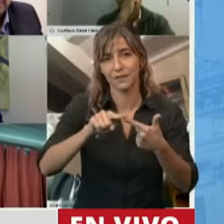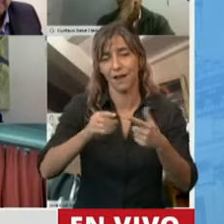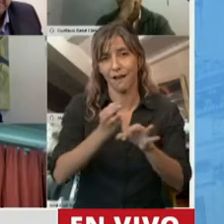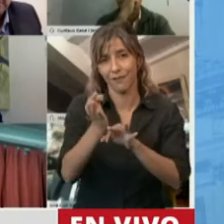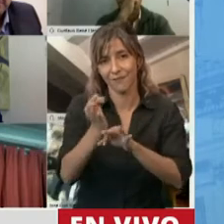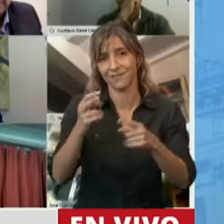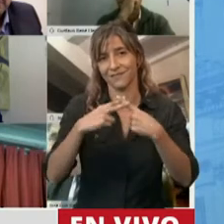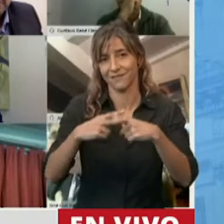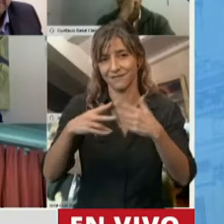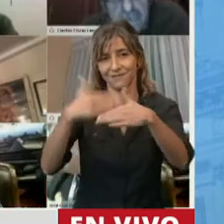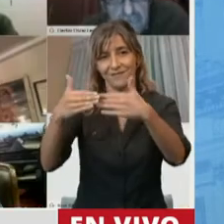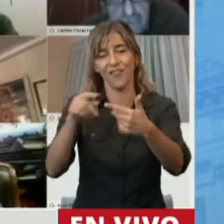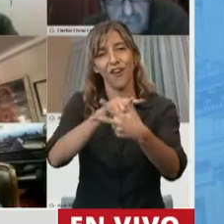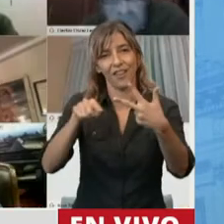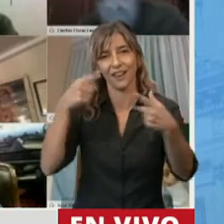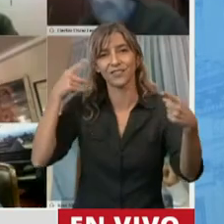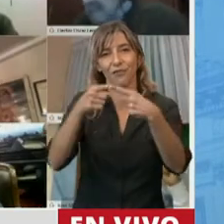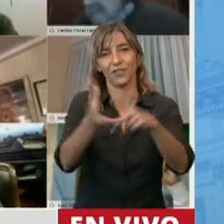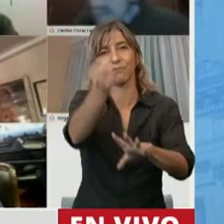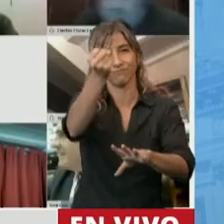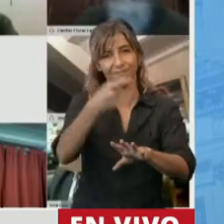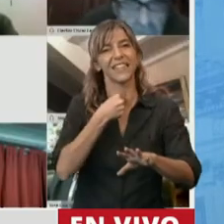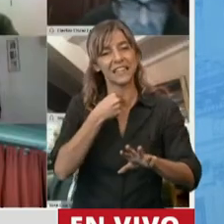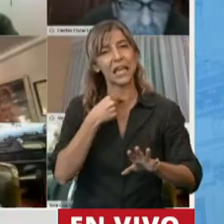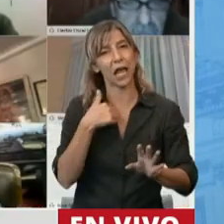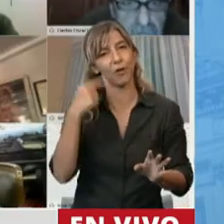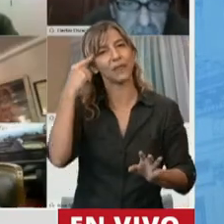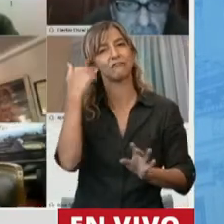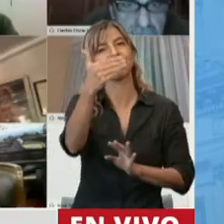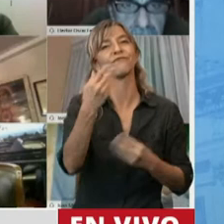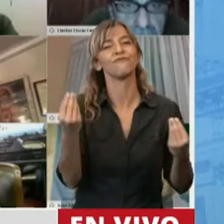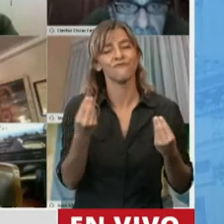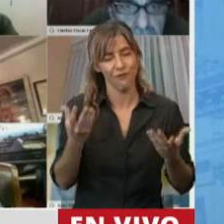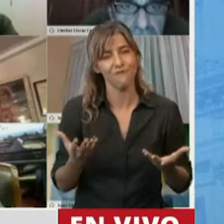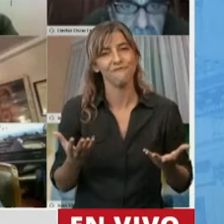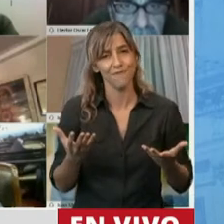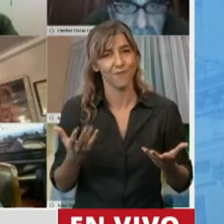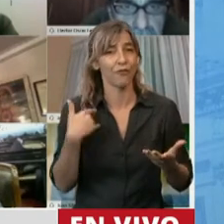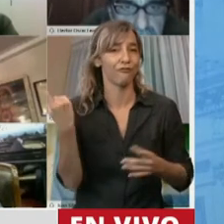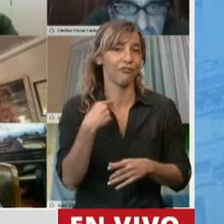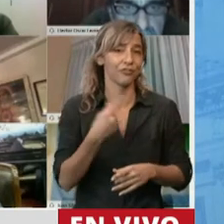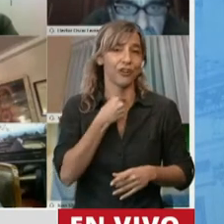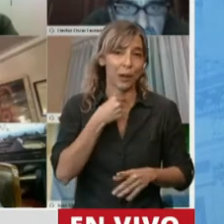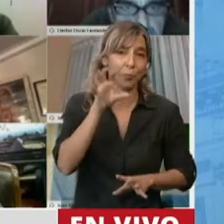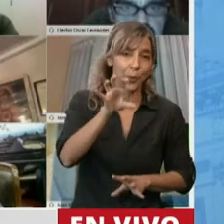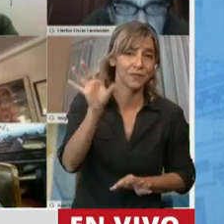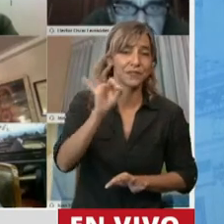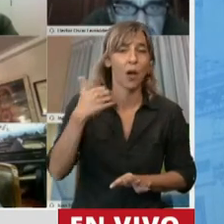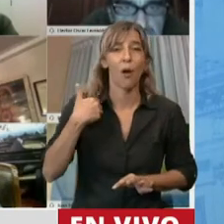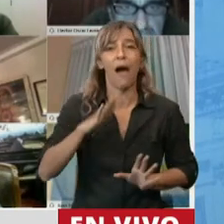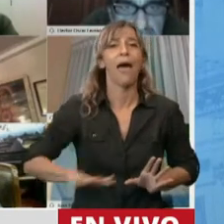un país o cada uno que representa el pueblo de su provincia que se desarrolle, necesitamos